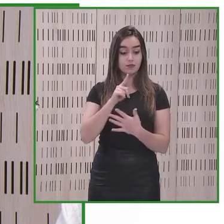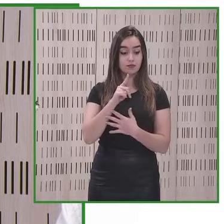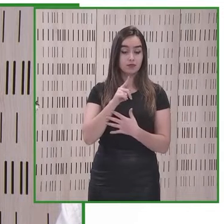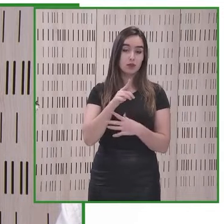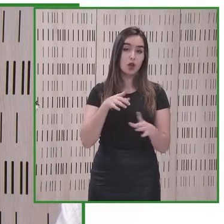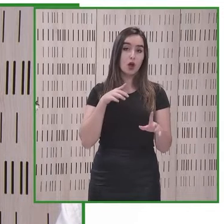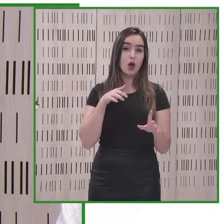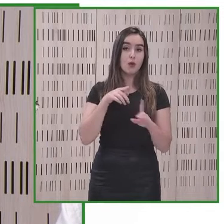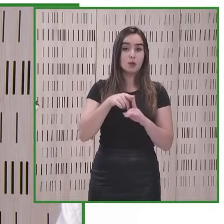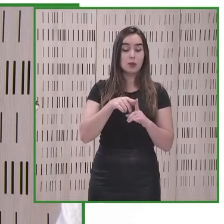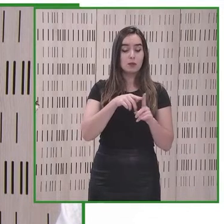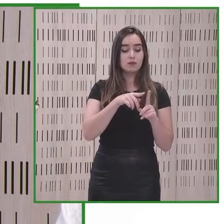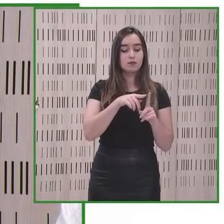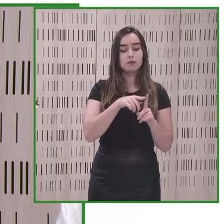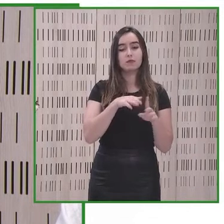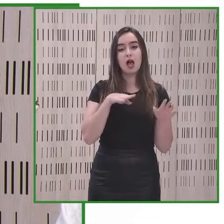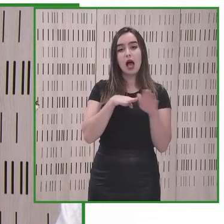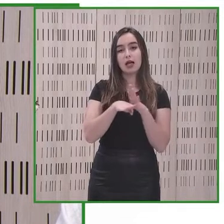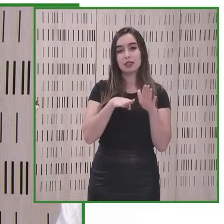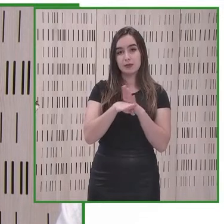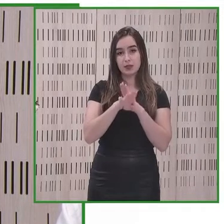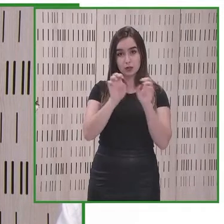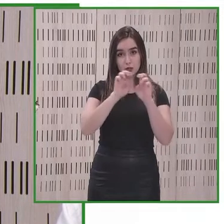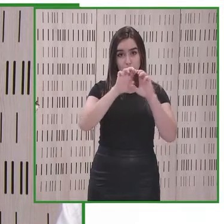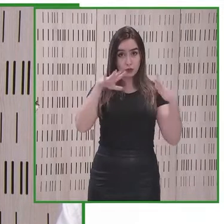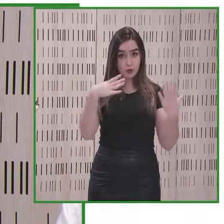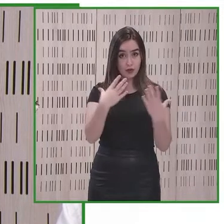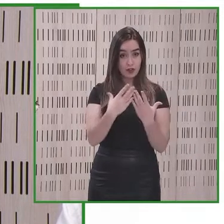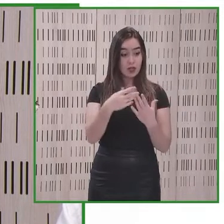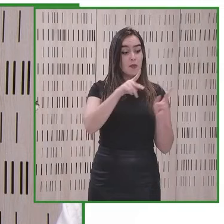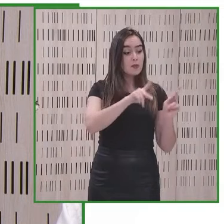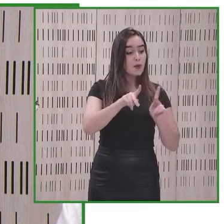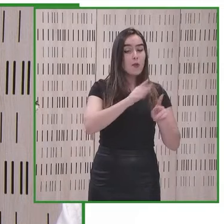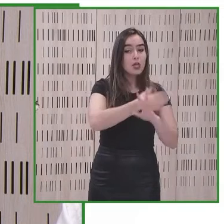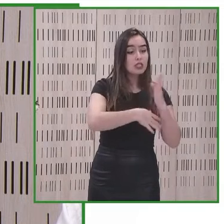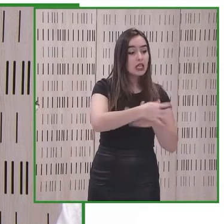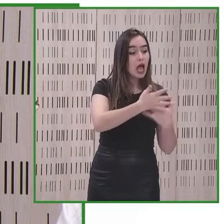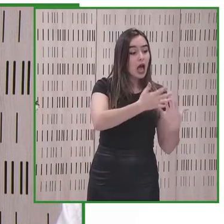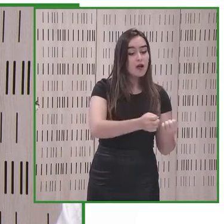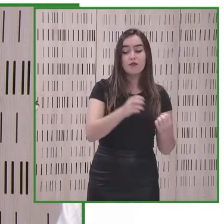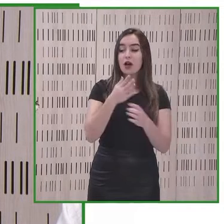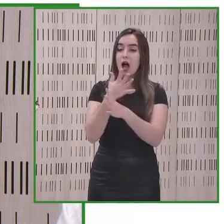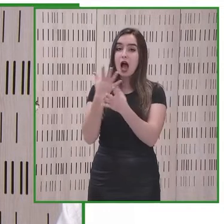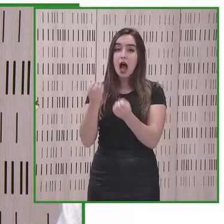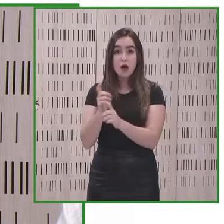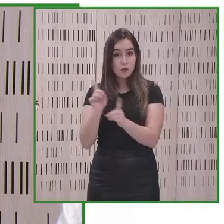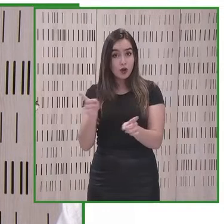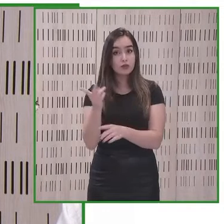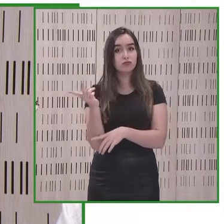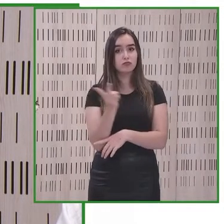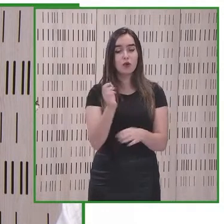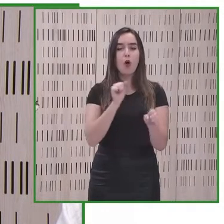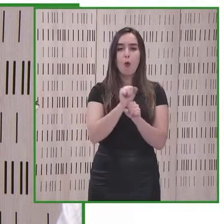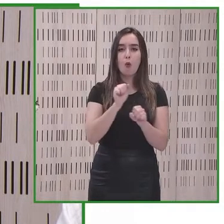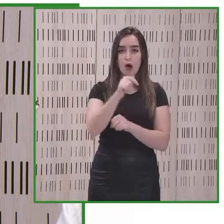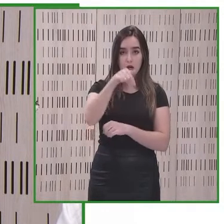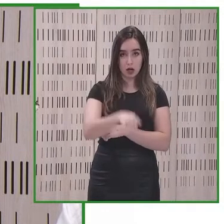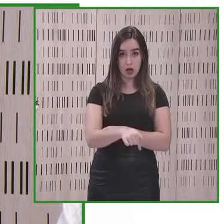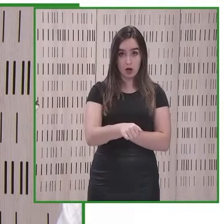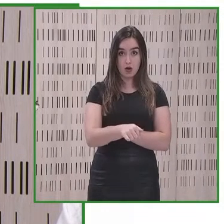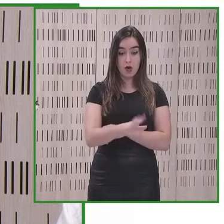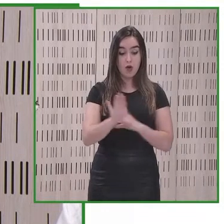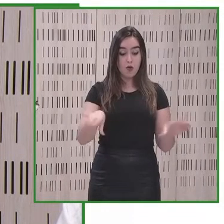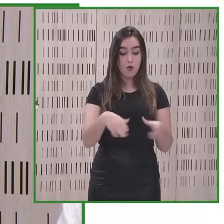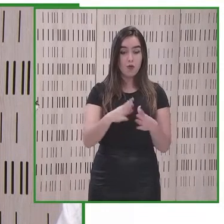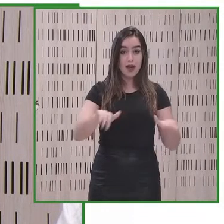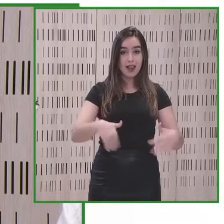accesibilidad universal e innovación en el que trabajan personas con y sin discapacidad ilunion como he dicho es el grupo nuestro